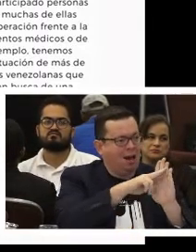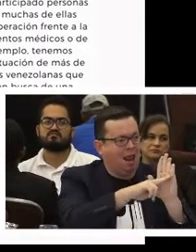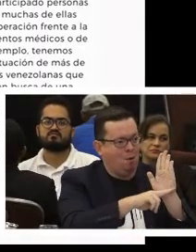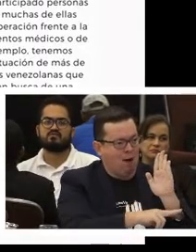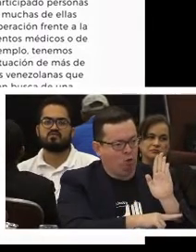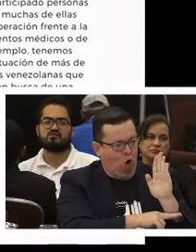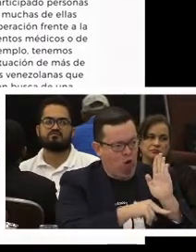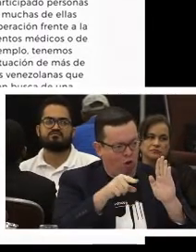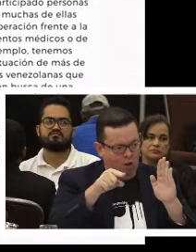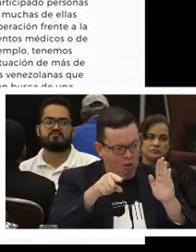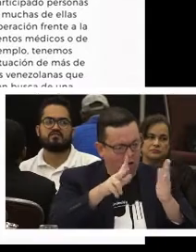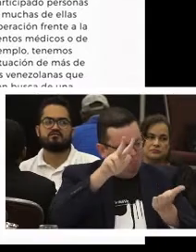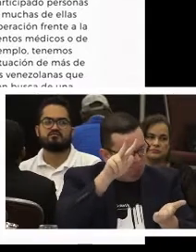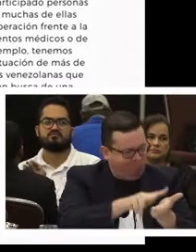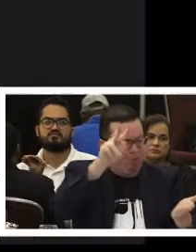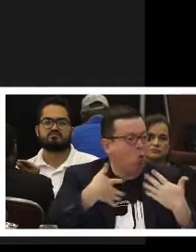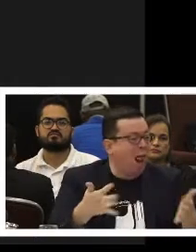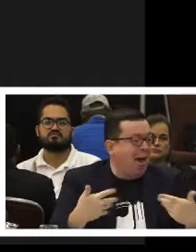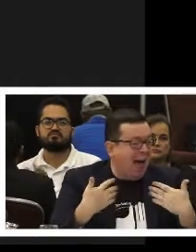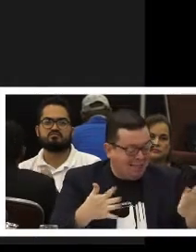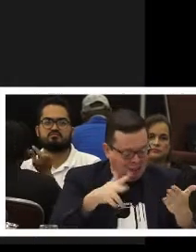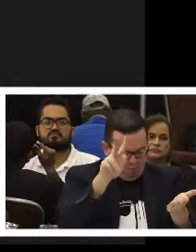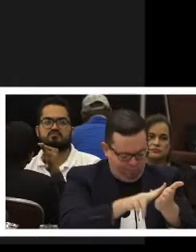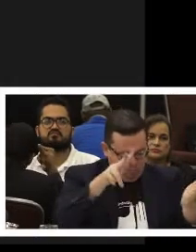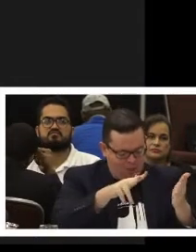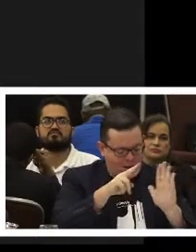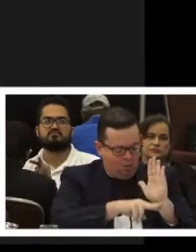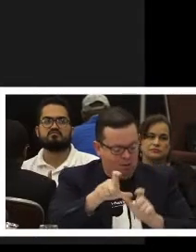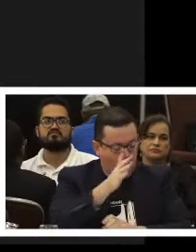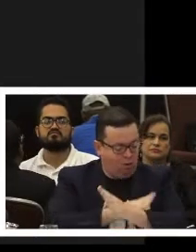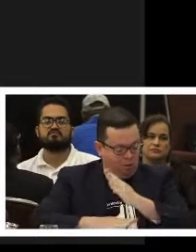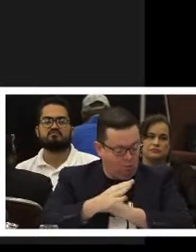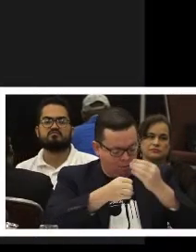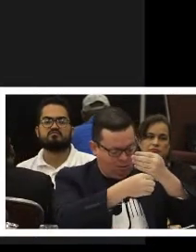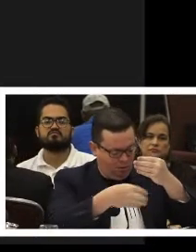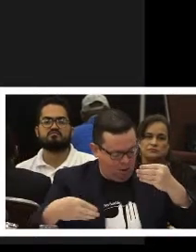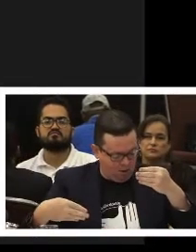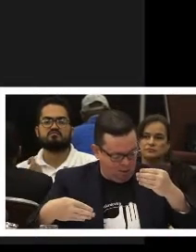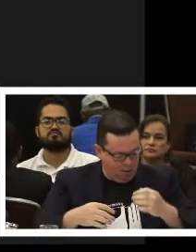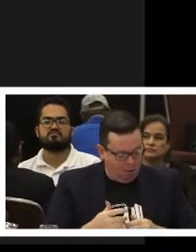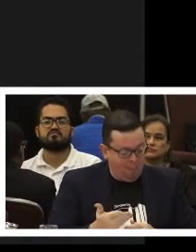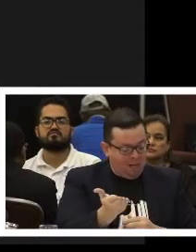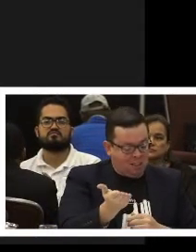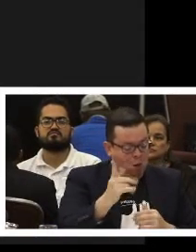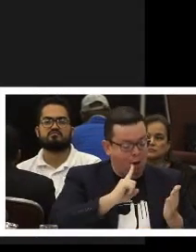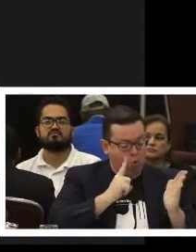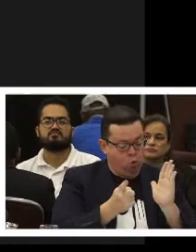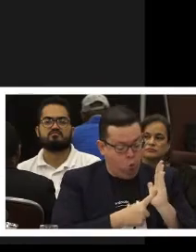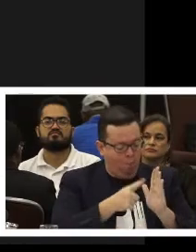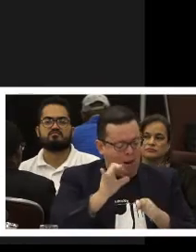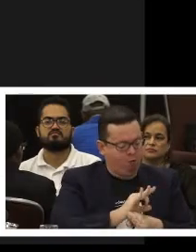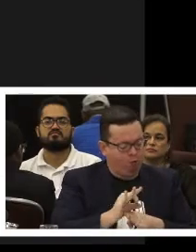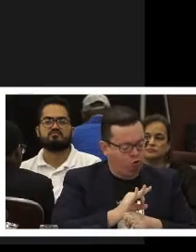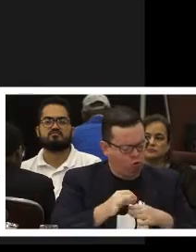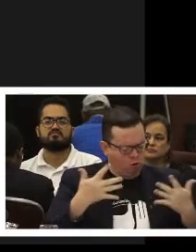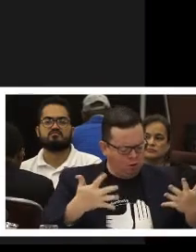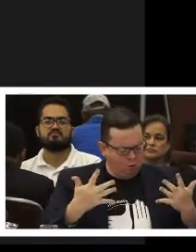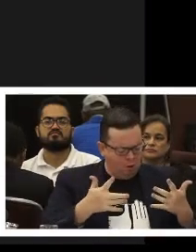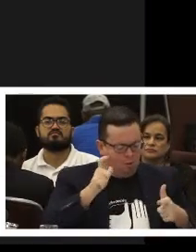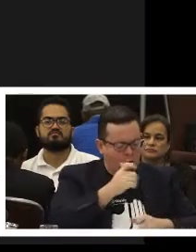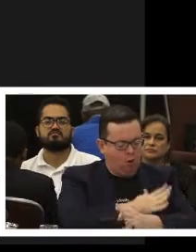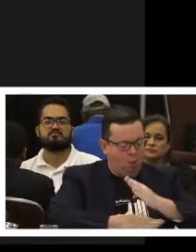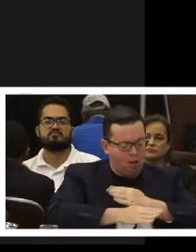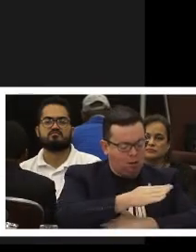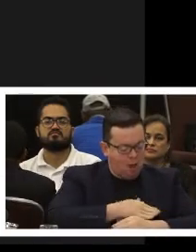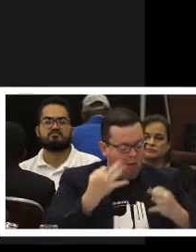que, por favor, se establezca un reglamento urgente a la Ley de Personas con Discapacidad que permita mejorar